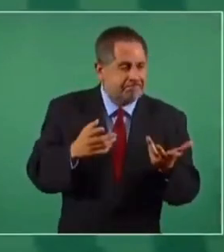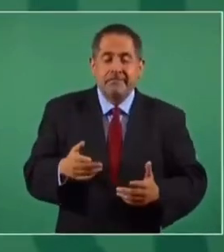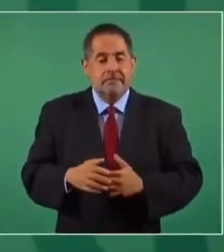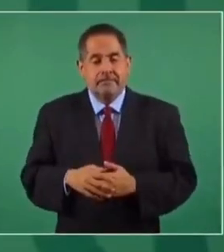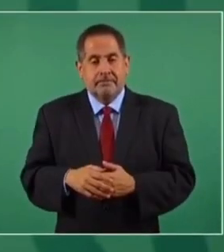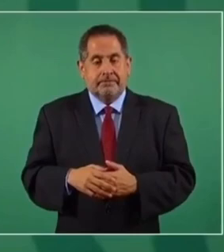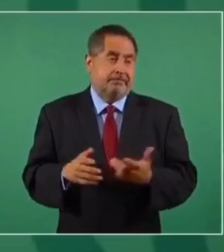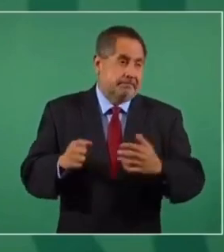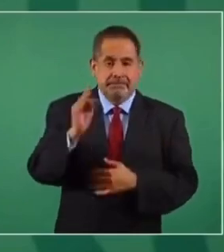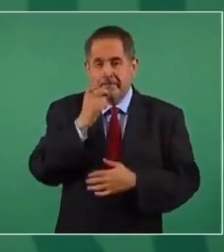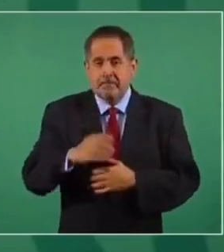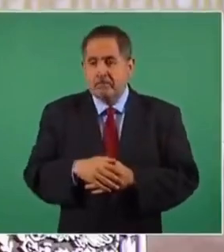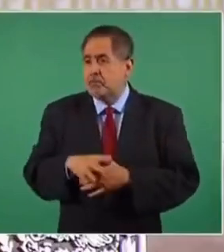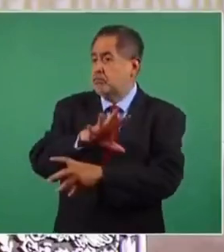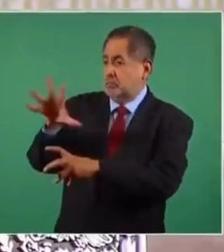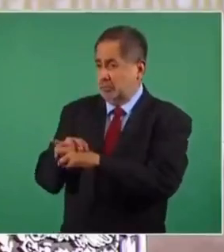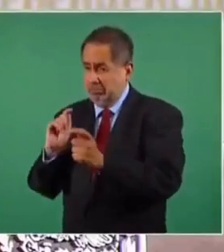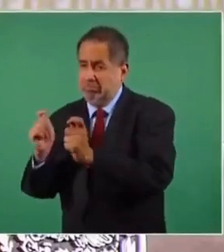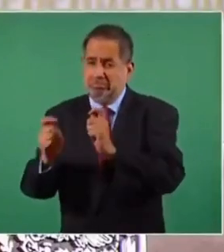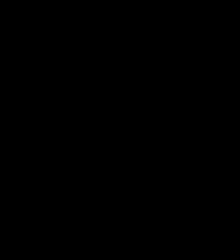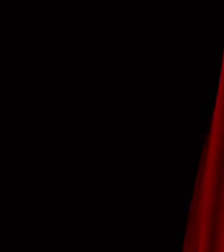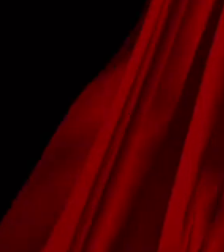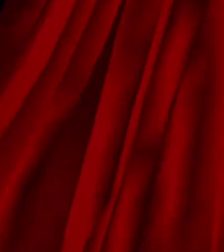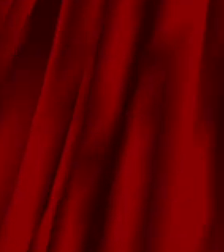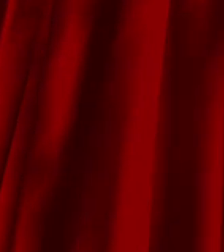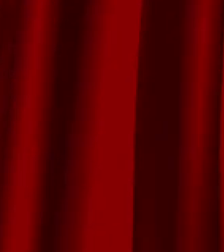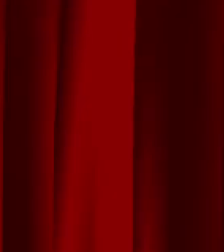inconvenientes. Dicen que el que mucho abarca, poco aprieta.